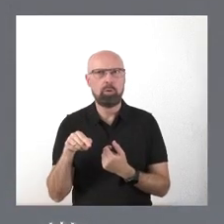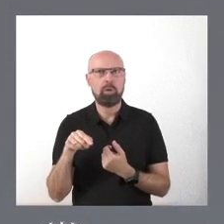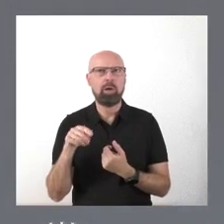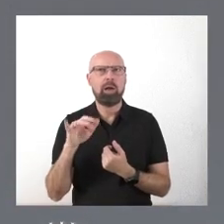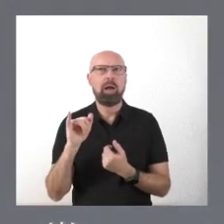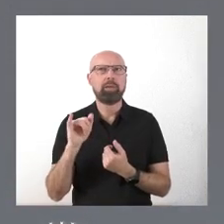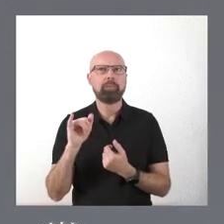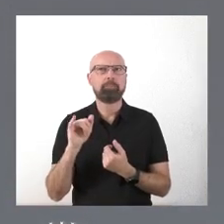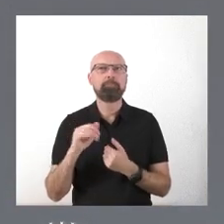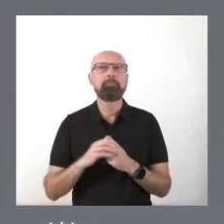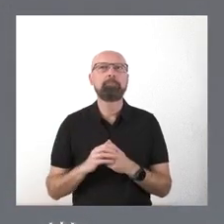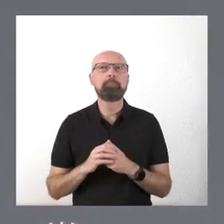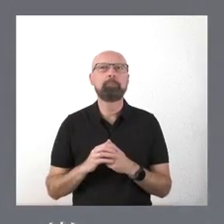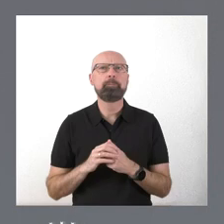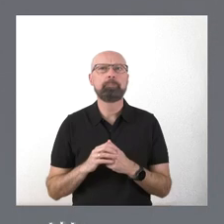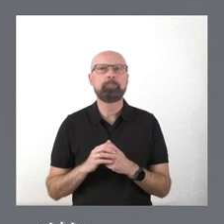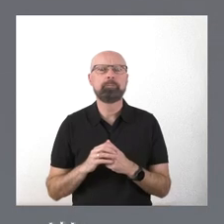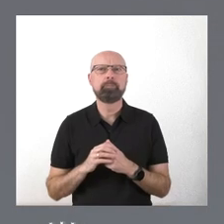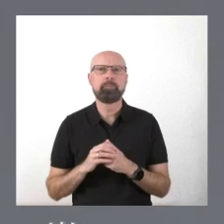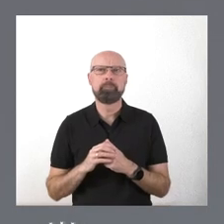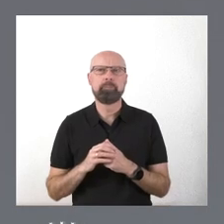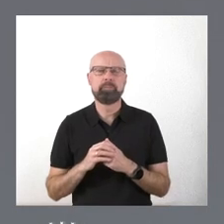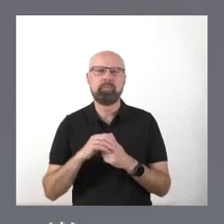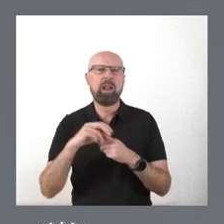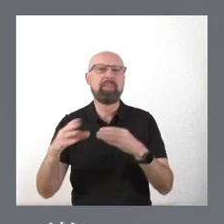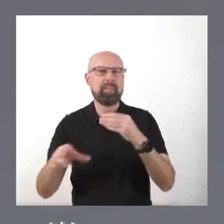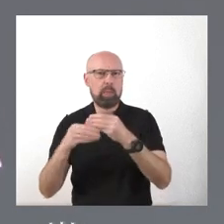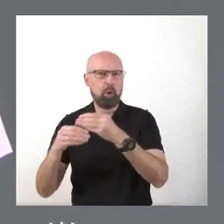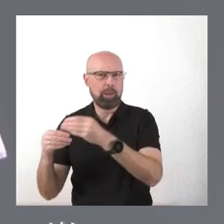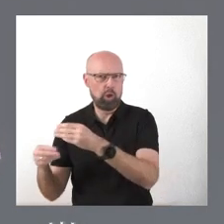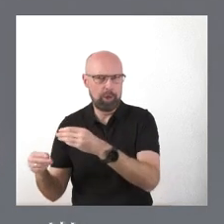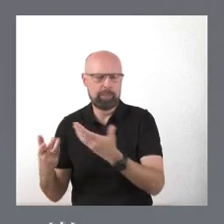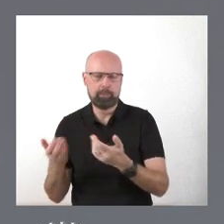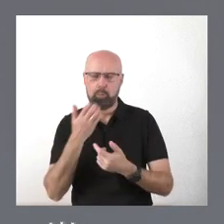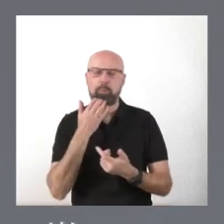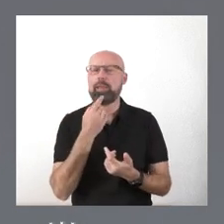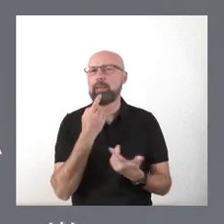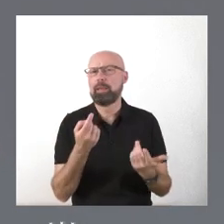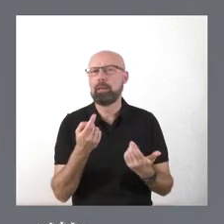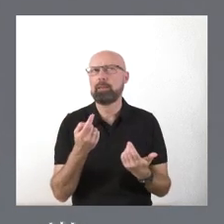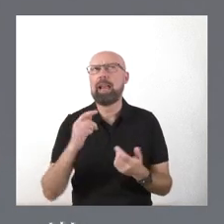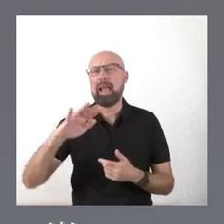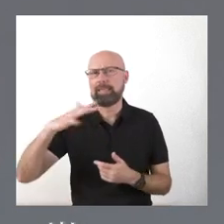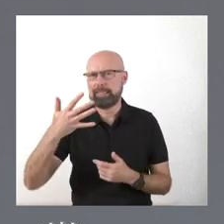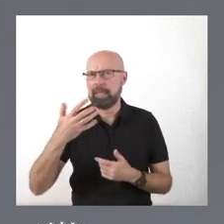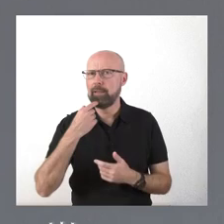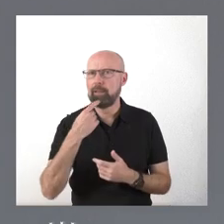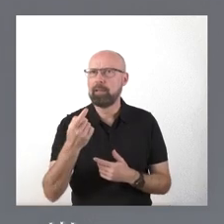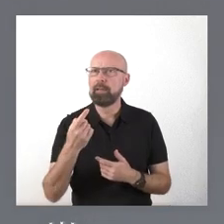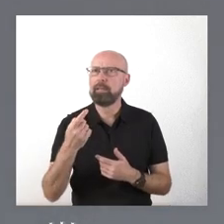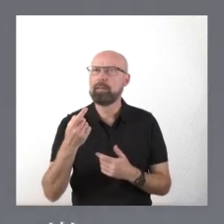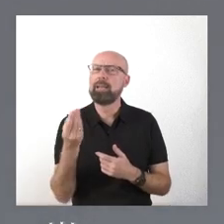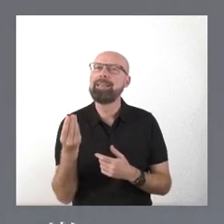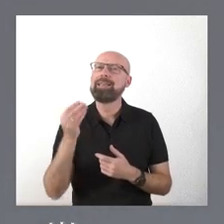de las disposiciones, que dice la quinta, perdón, incremento de las